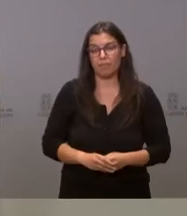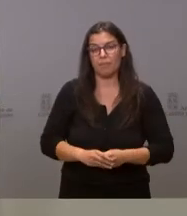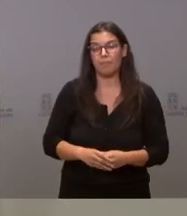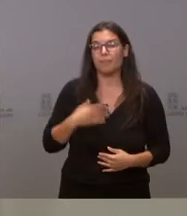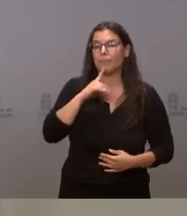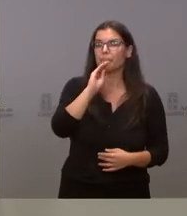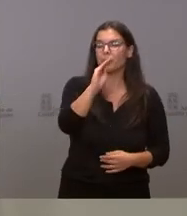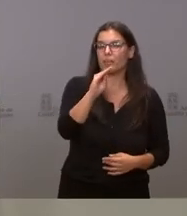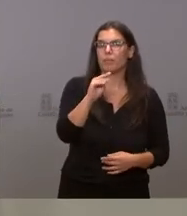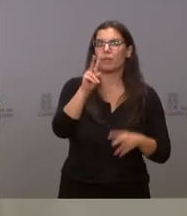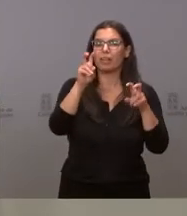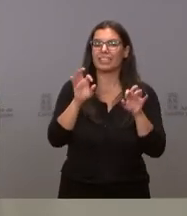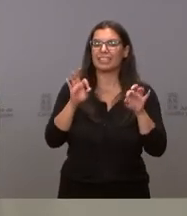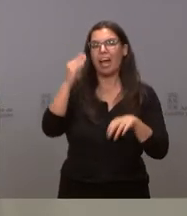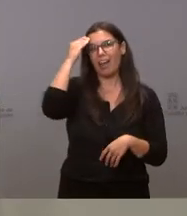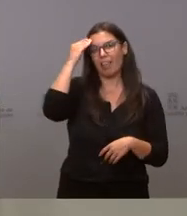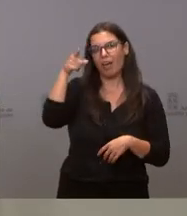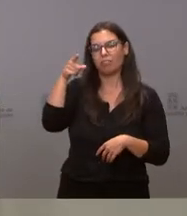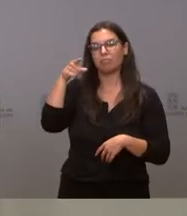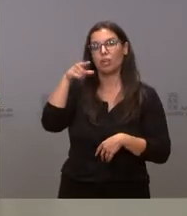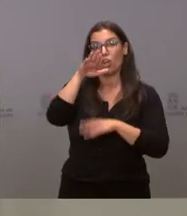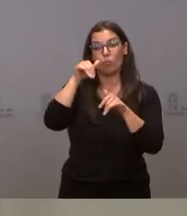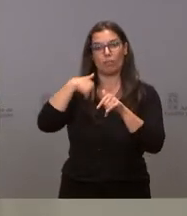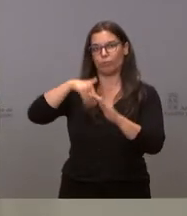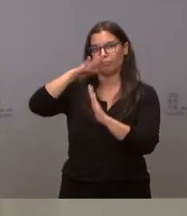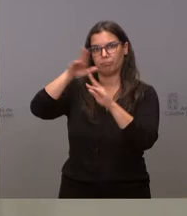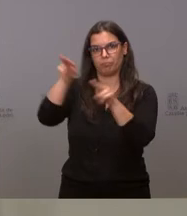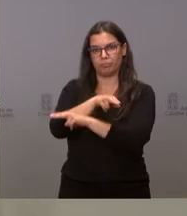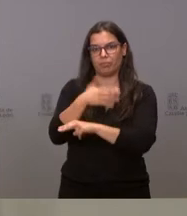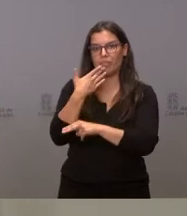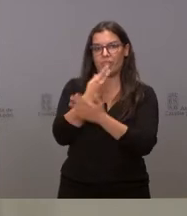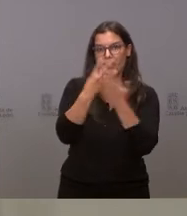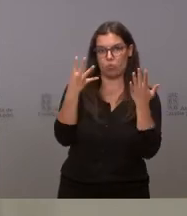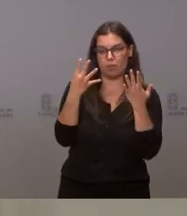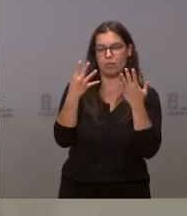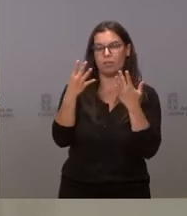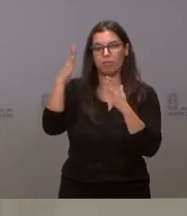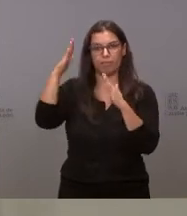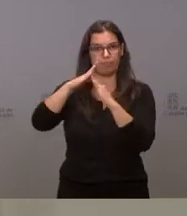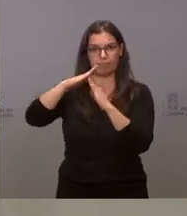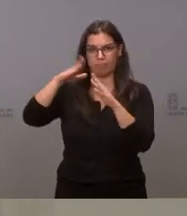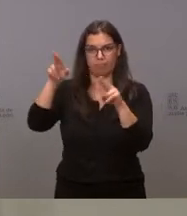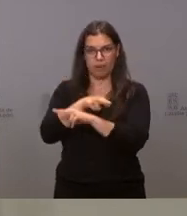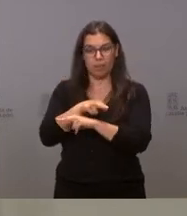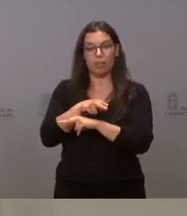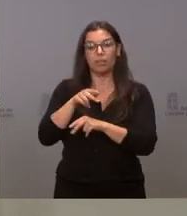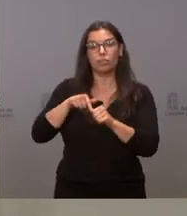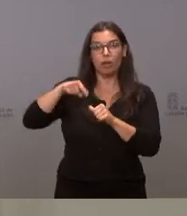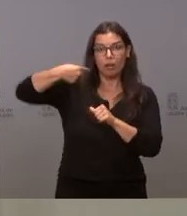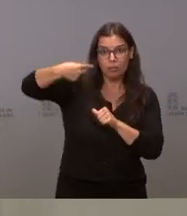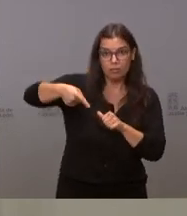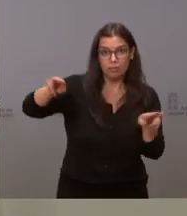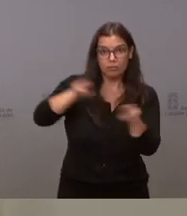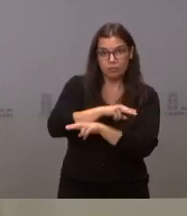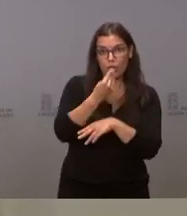cancelación de, en concreto, en Aranda de Duero, de la vacunación de los jóvenes de 19 años, ¿va a haber más cancelaciones en este